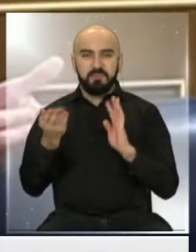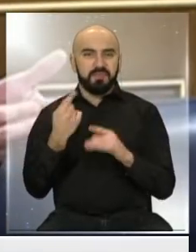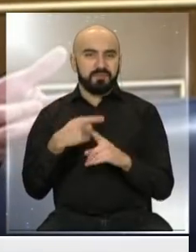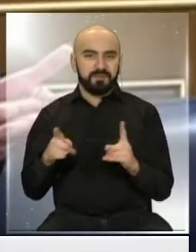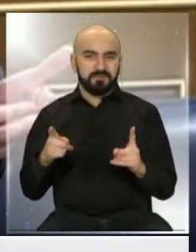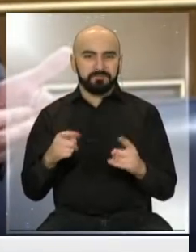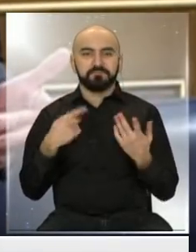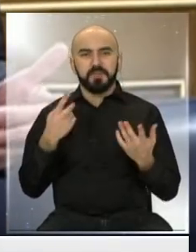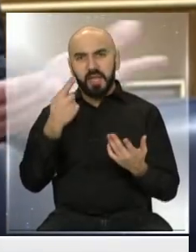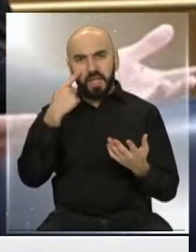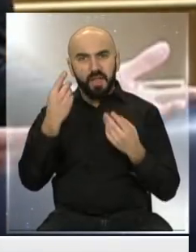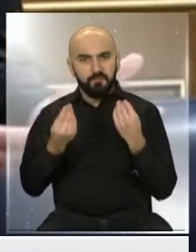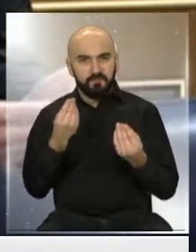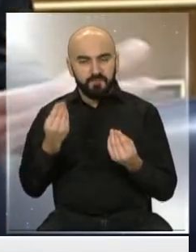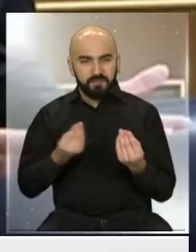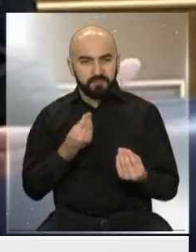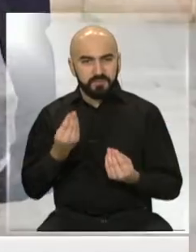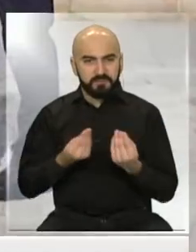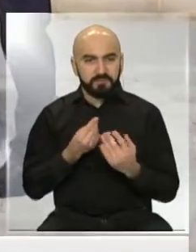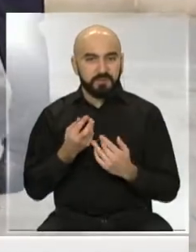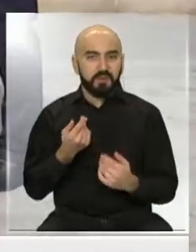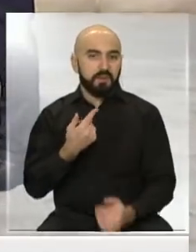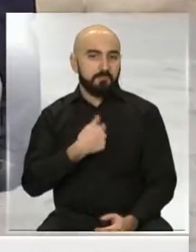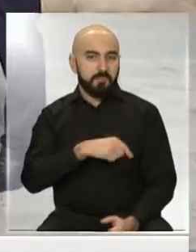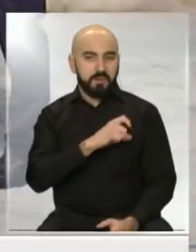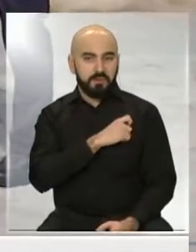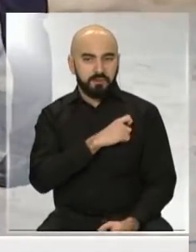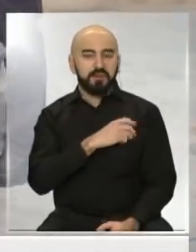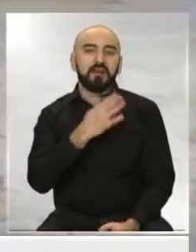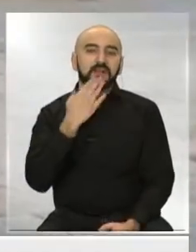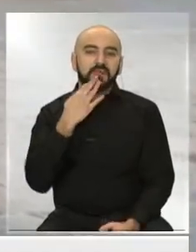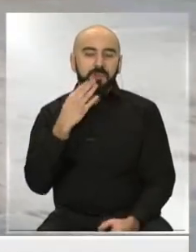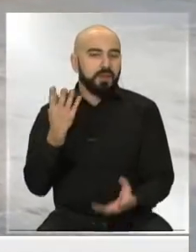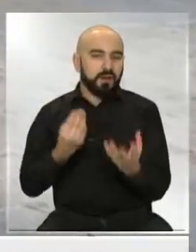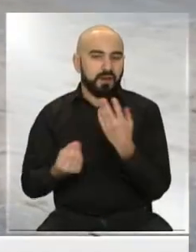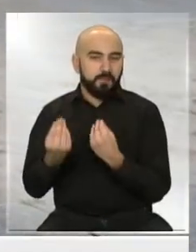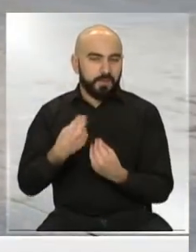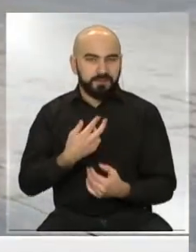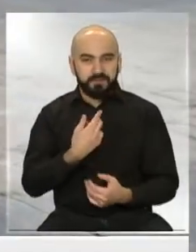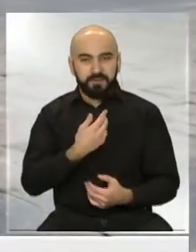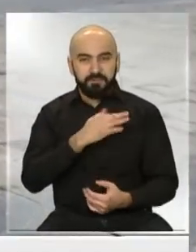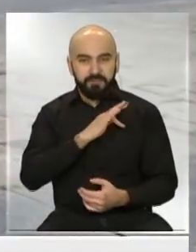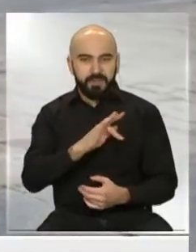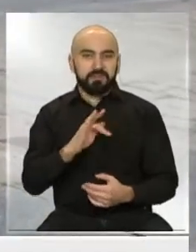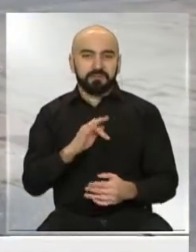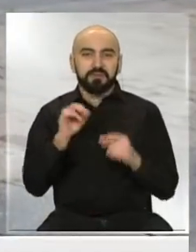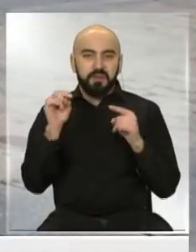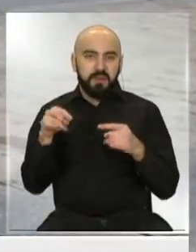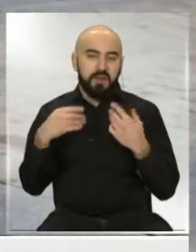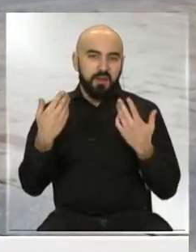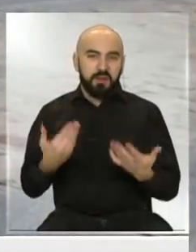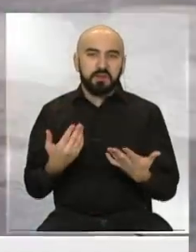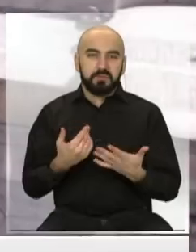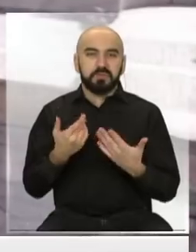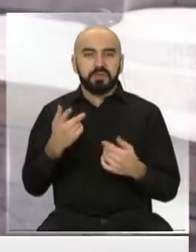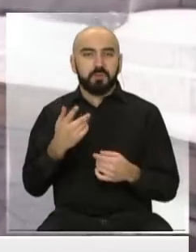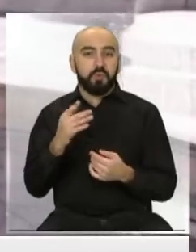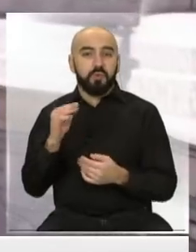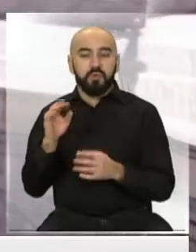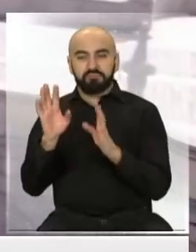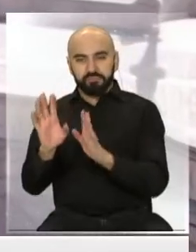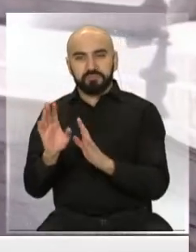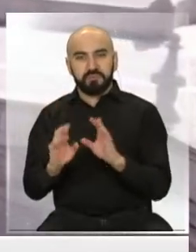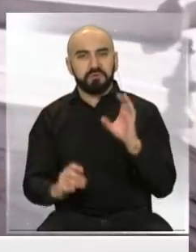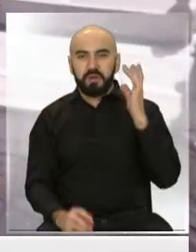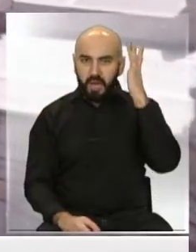qué va a ocurrir con estas semanas en España, también qué va a ocurrir con Francia, que está tomando medidas, y ahora lo estaría haciendo el Estado de California.